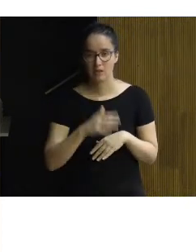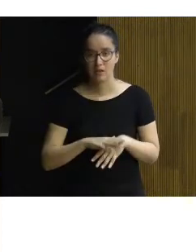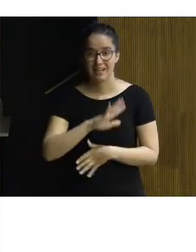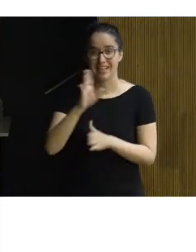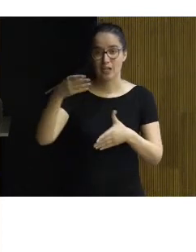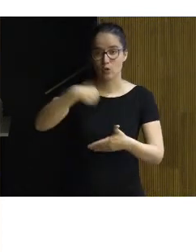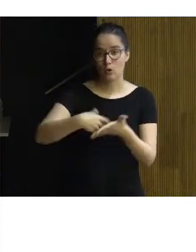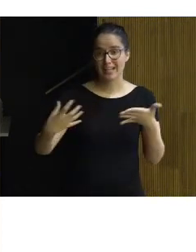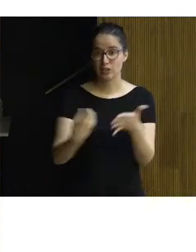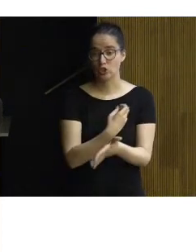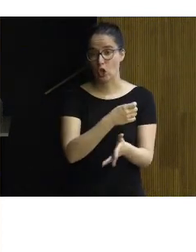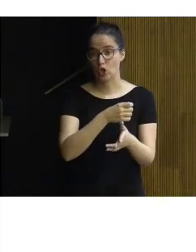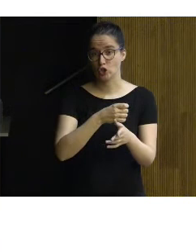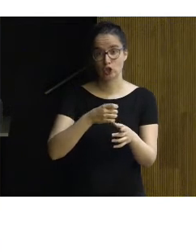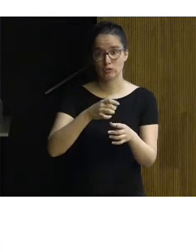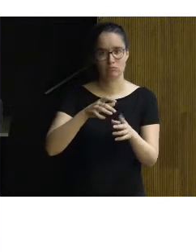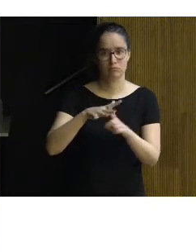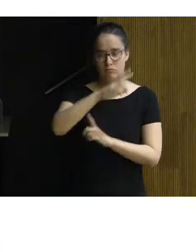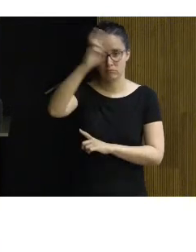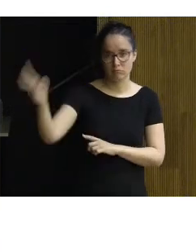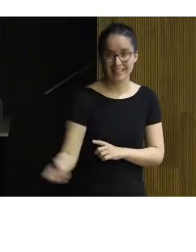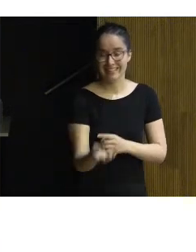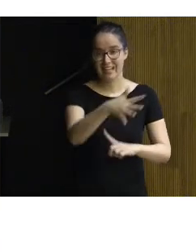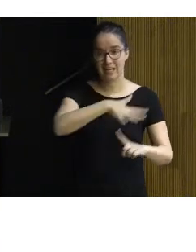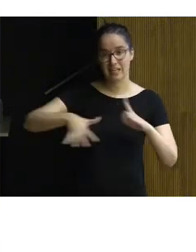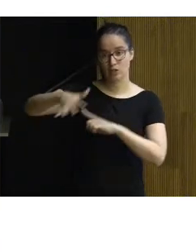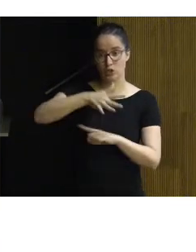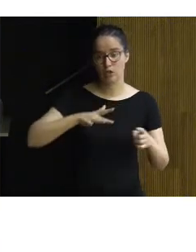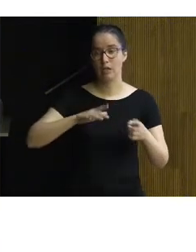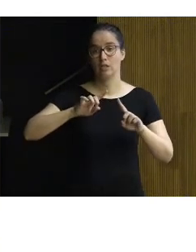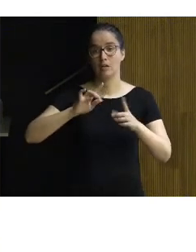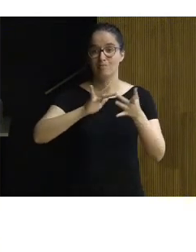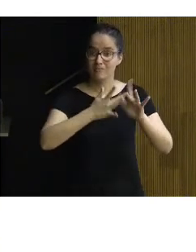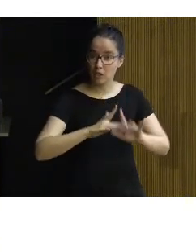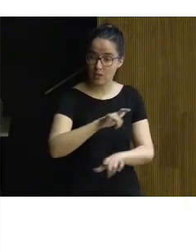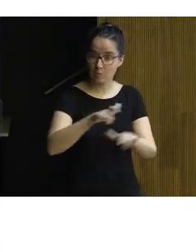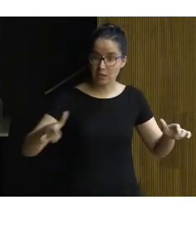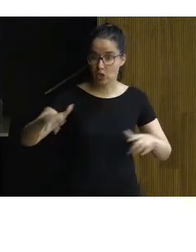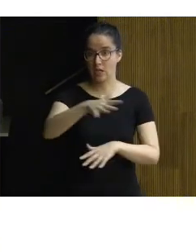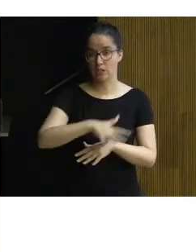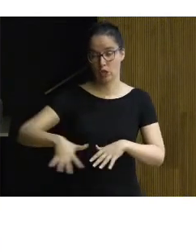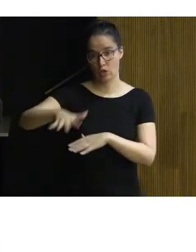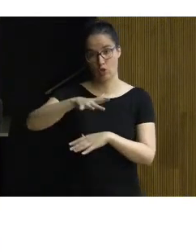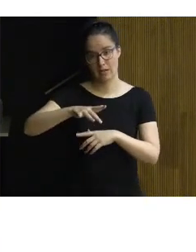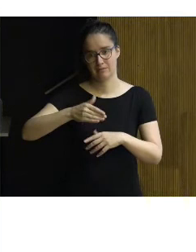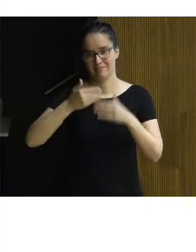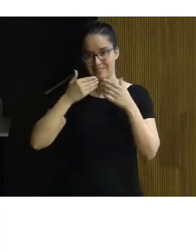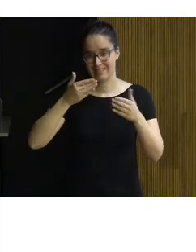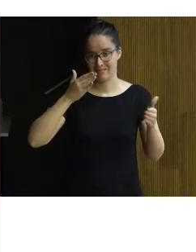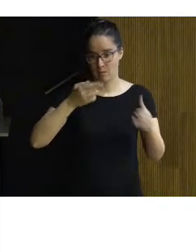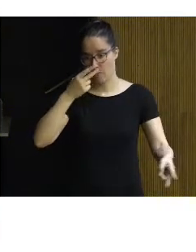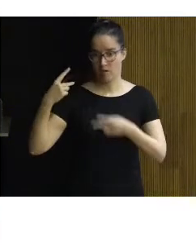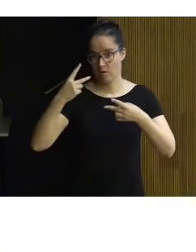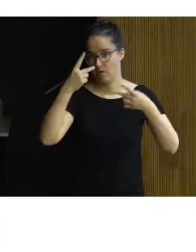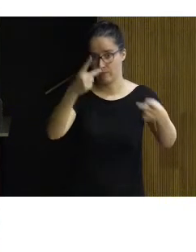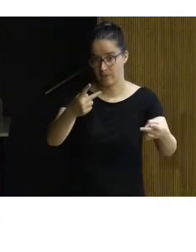incluye todos los aspectos del entorno que resultan de la interacción entre personas y lugares a través del tiempo. Y en este enfoque